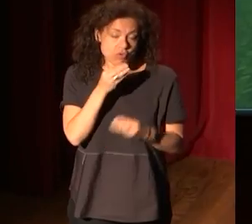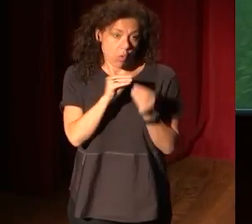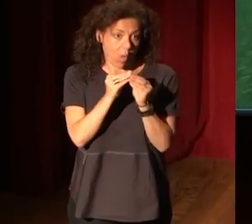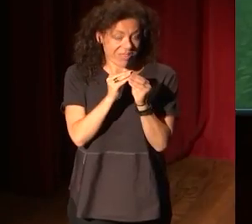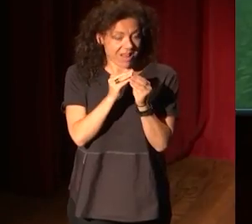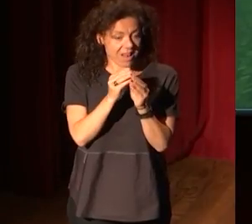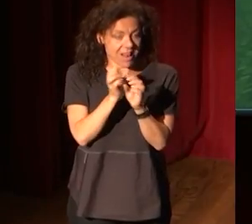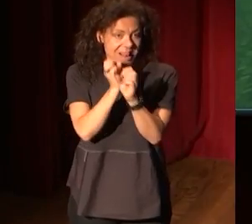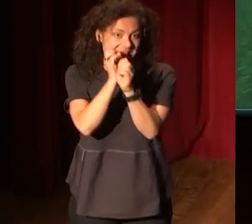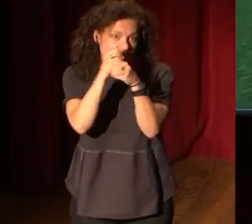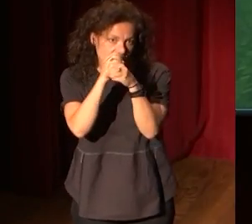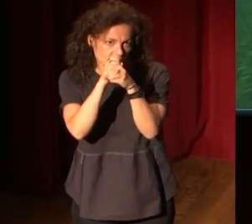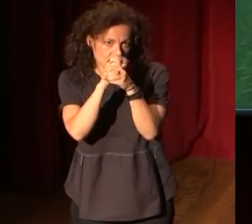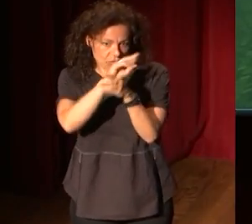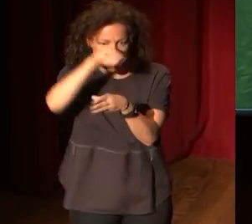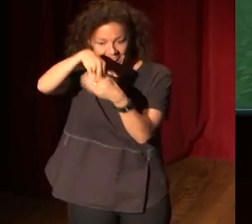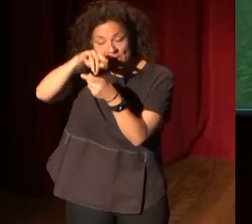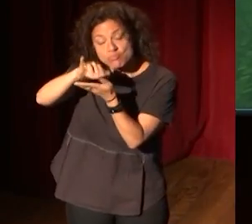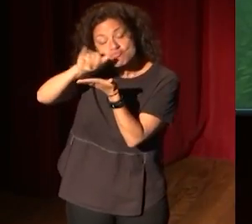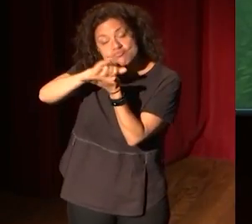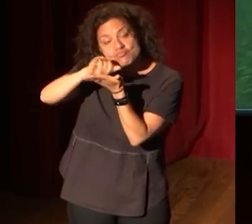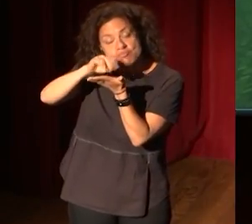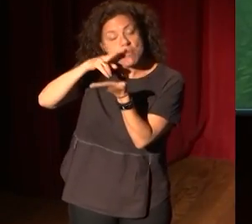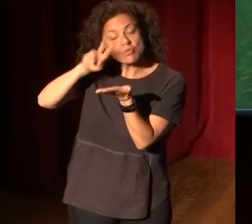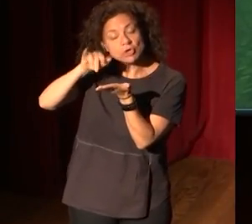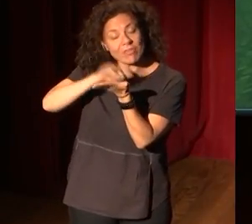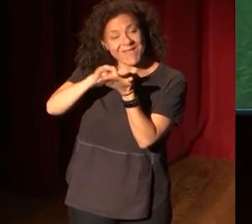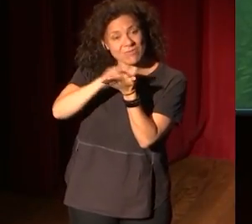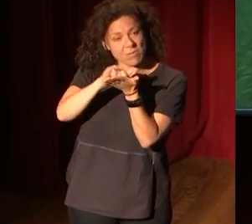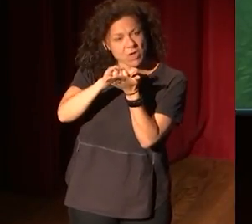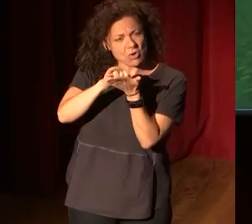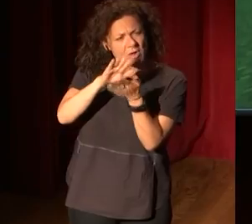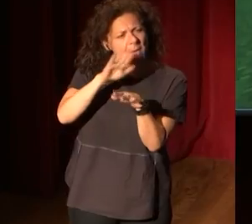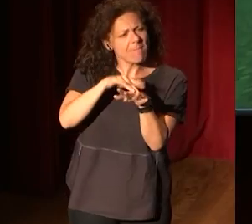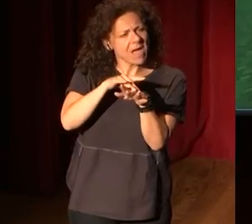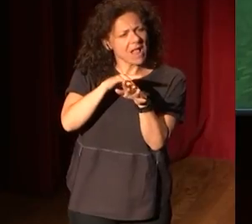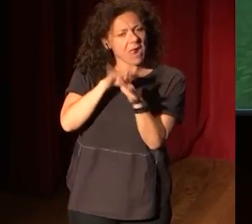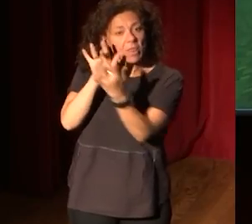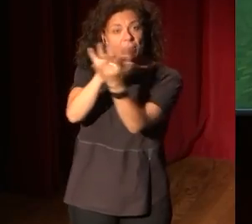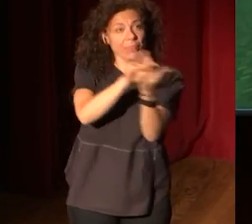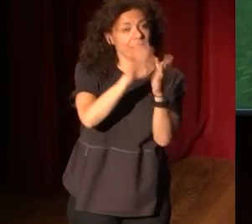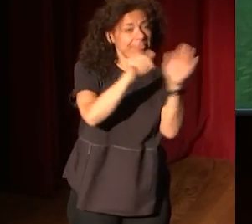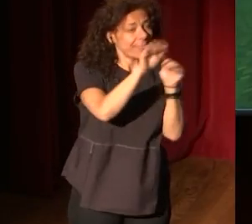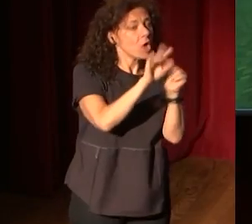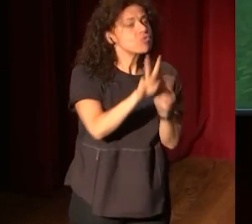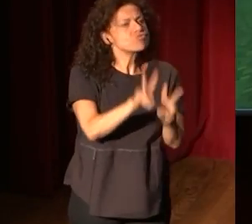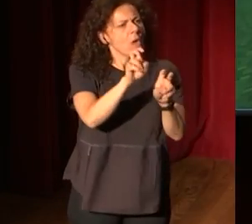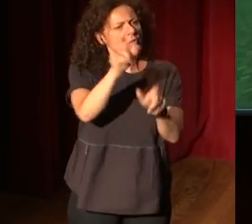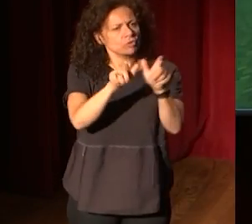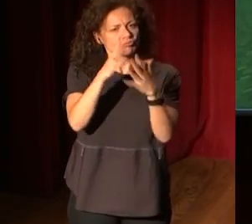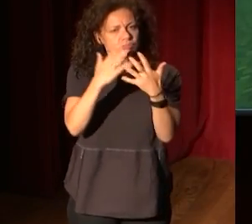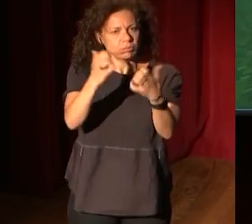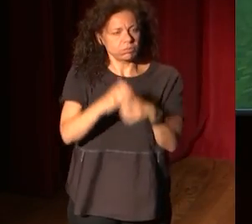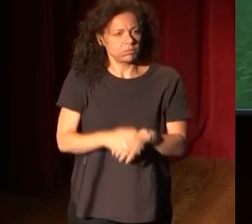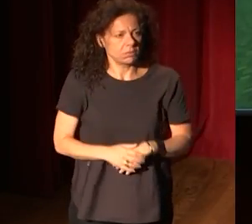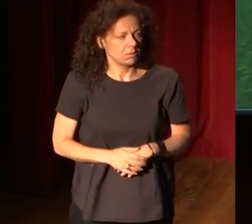hub del Metropolitan Museum como prueba para conseguir llegar a nuevos públicos. Hombre, a lo mejor hubiera sido mejor que